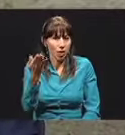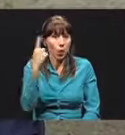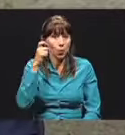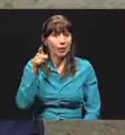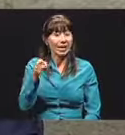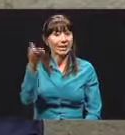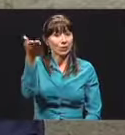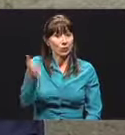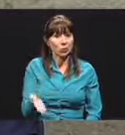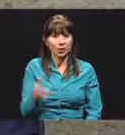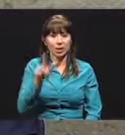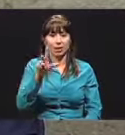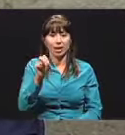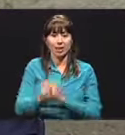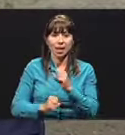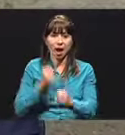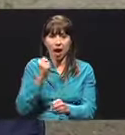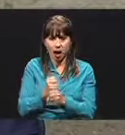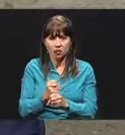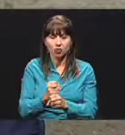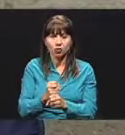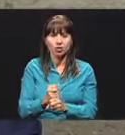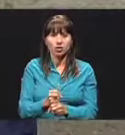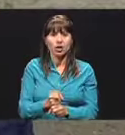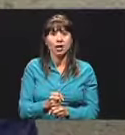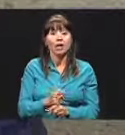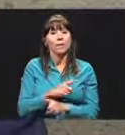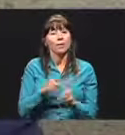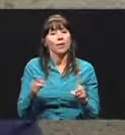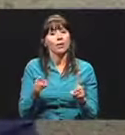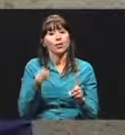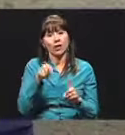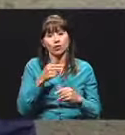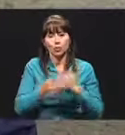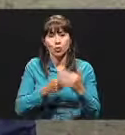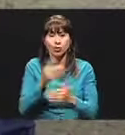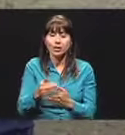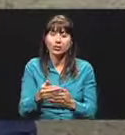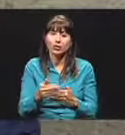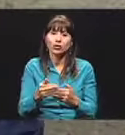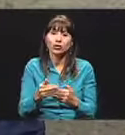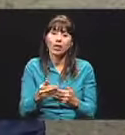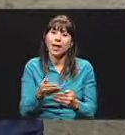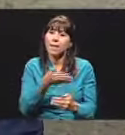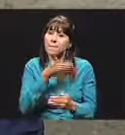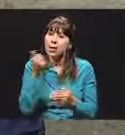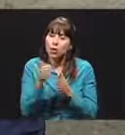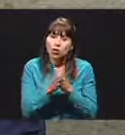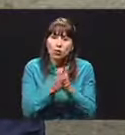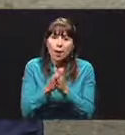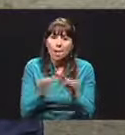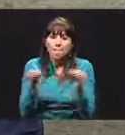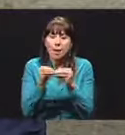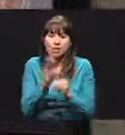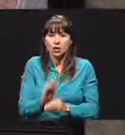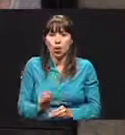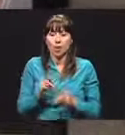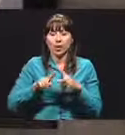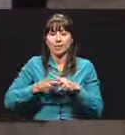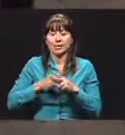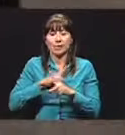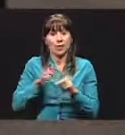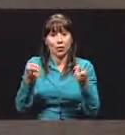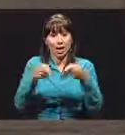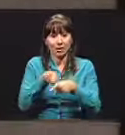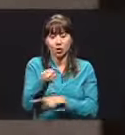30 años y estos procesos entre más joven se empiece el chico pues más exitoso podría ser. En el